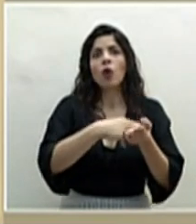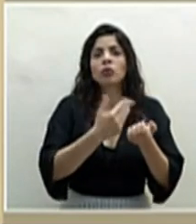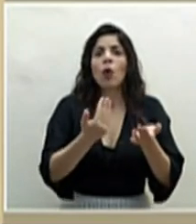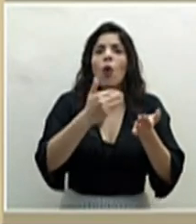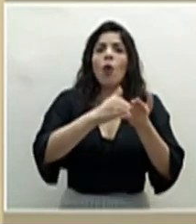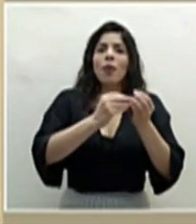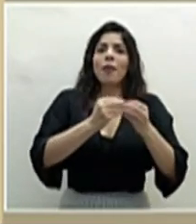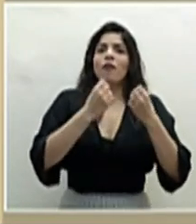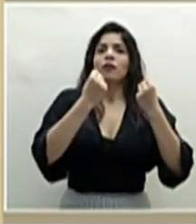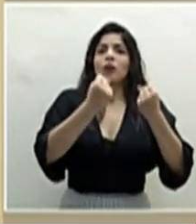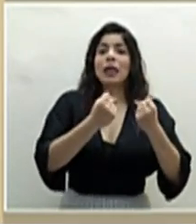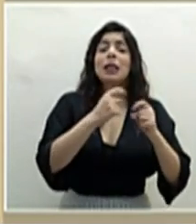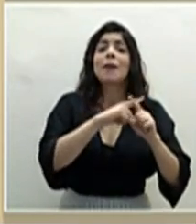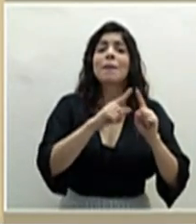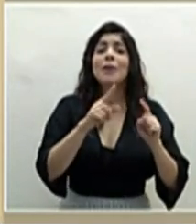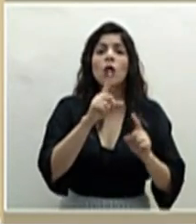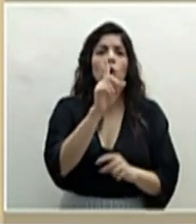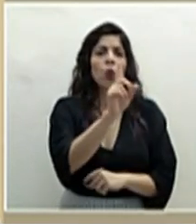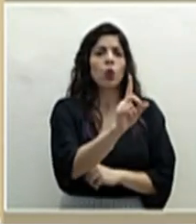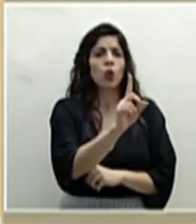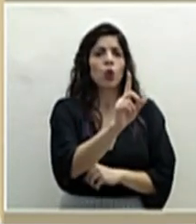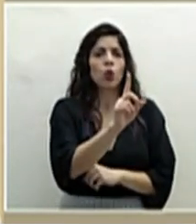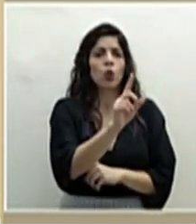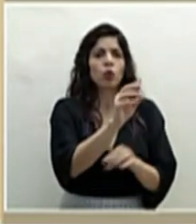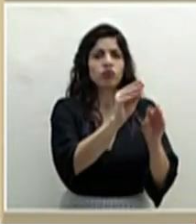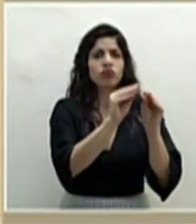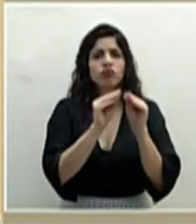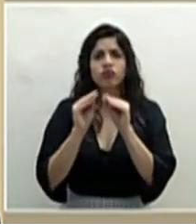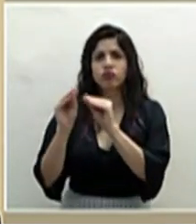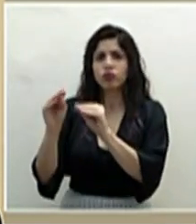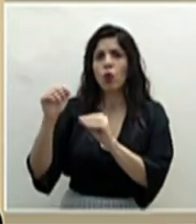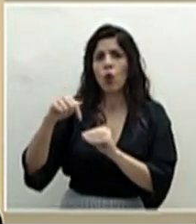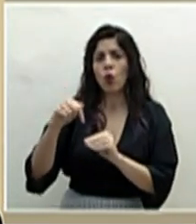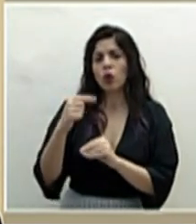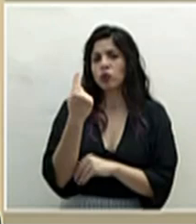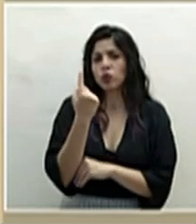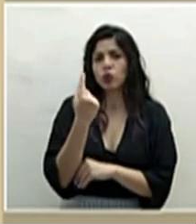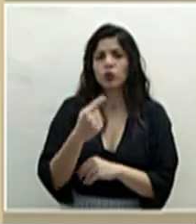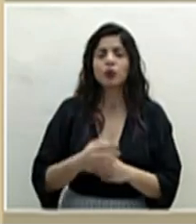el hospital, pero ha sido un caso el que ha sido trasladado el día de hoy.